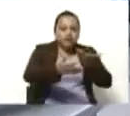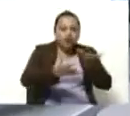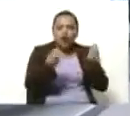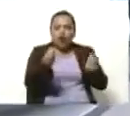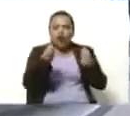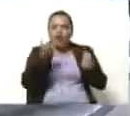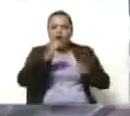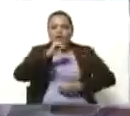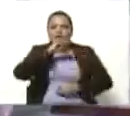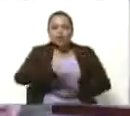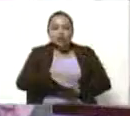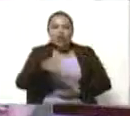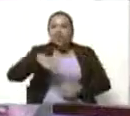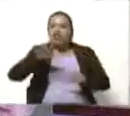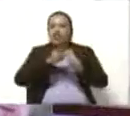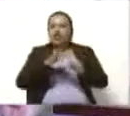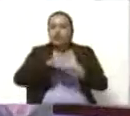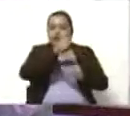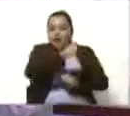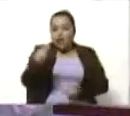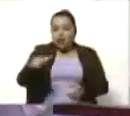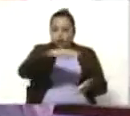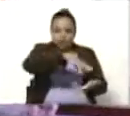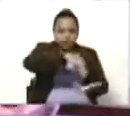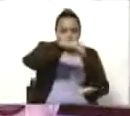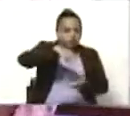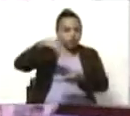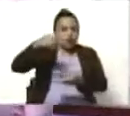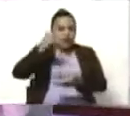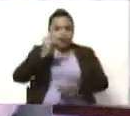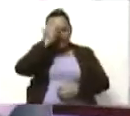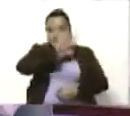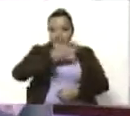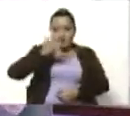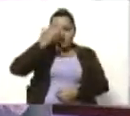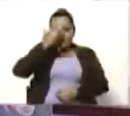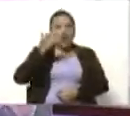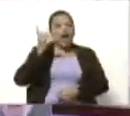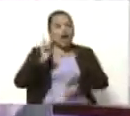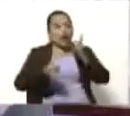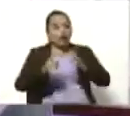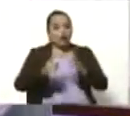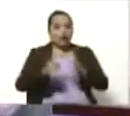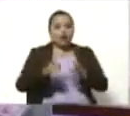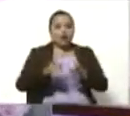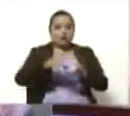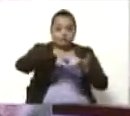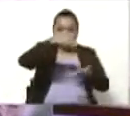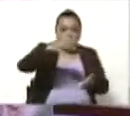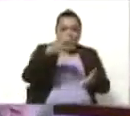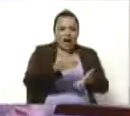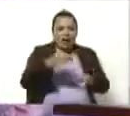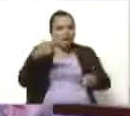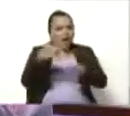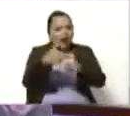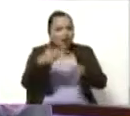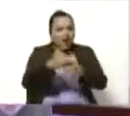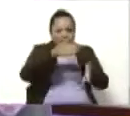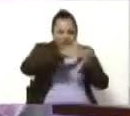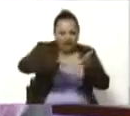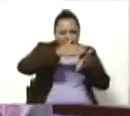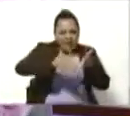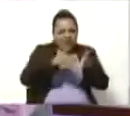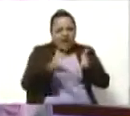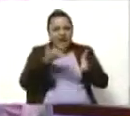todo y de dónde viene cada una de estas piezas, que además vale destacar que tienes ahí piezas de todo tipo, tallas de madera, tienes de yeso,